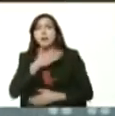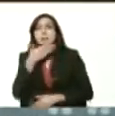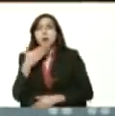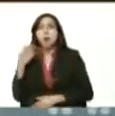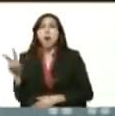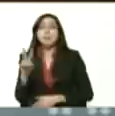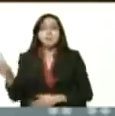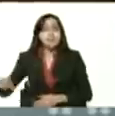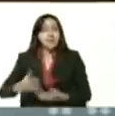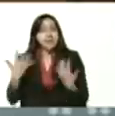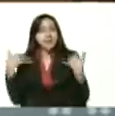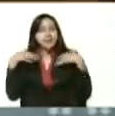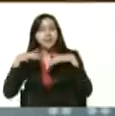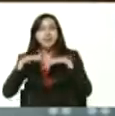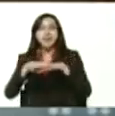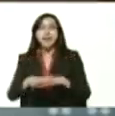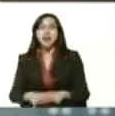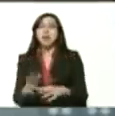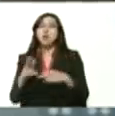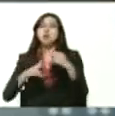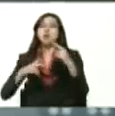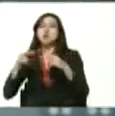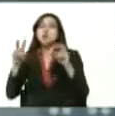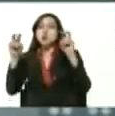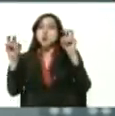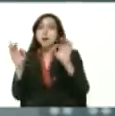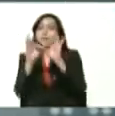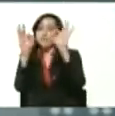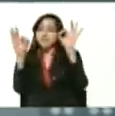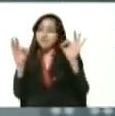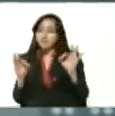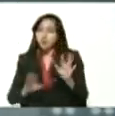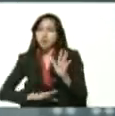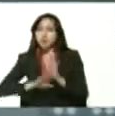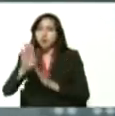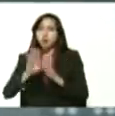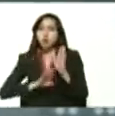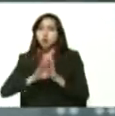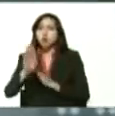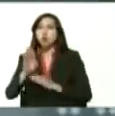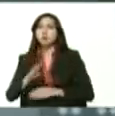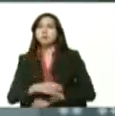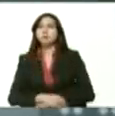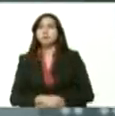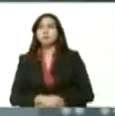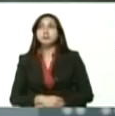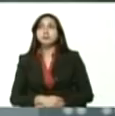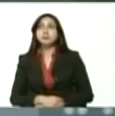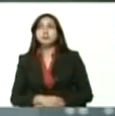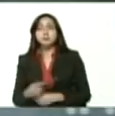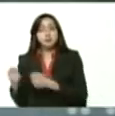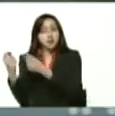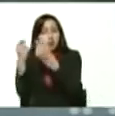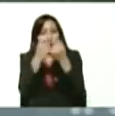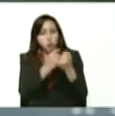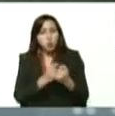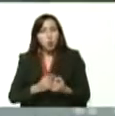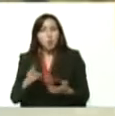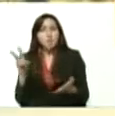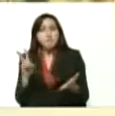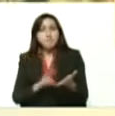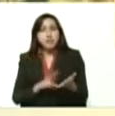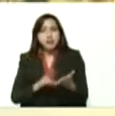Venezuela la construcción de un nuevo modelo productivo de un nuevo modelo económico verdaderamente